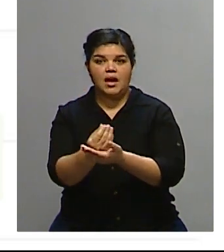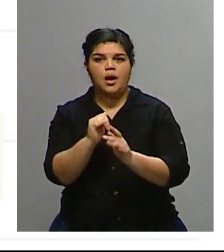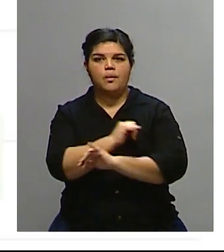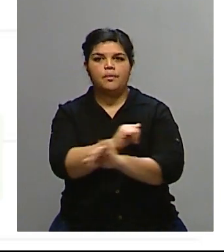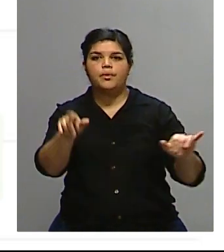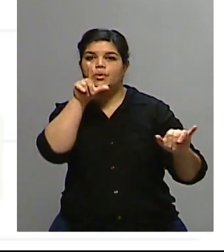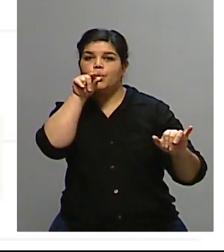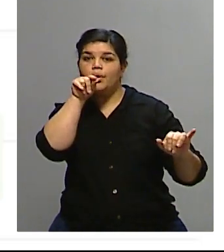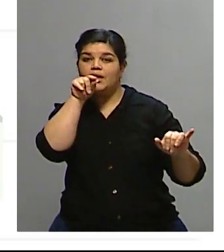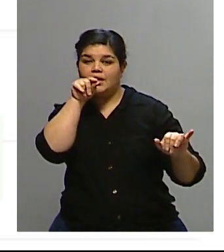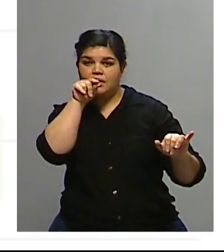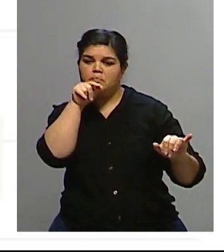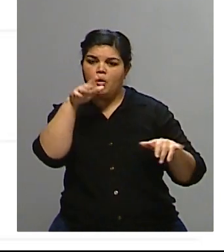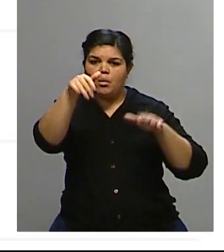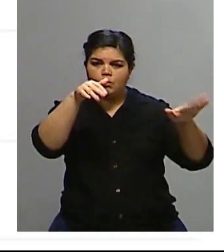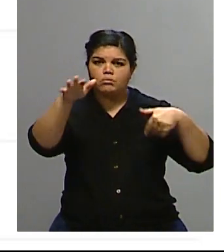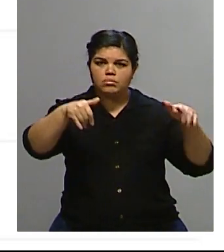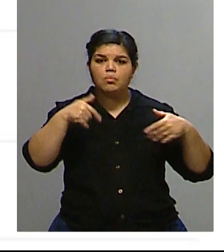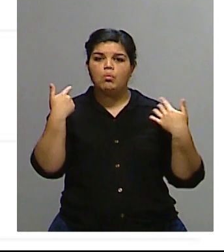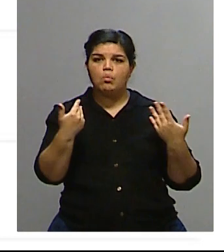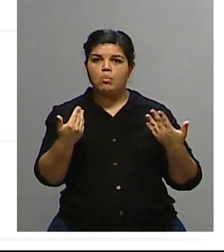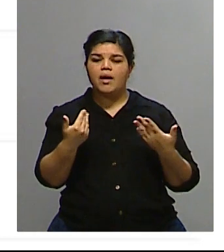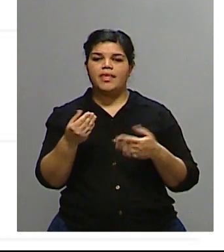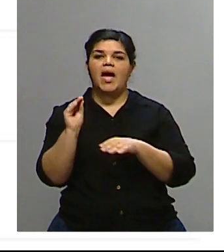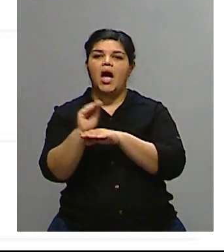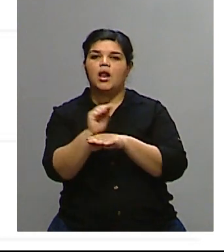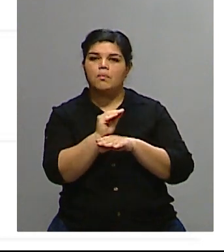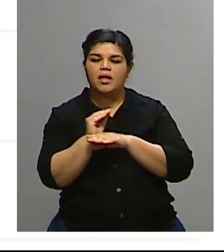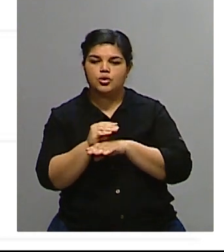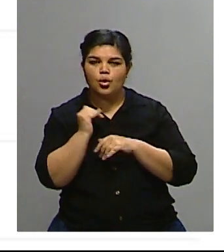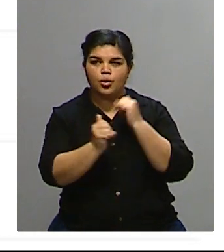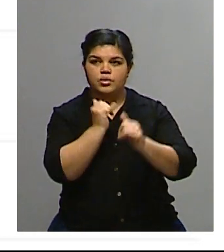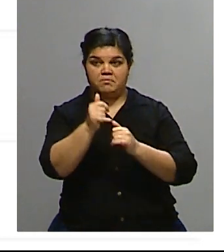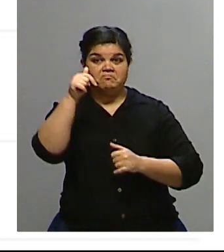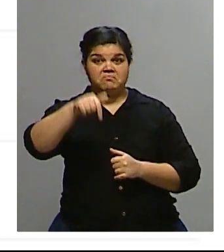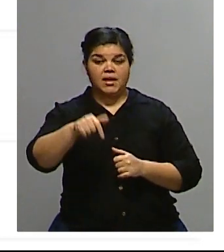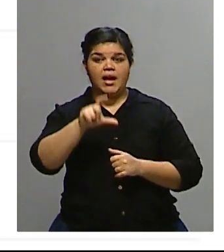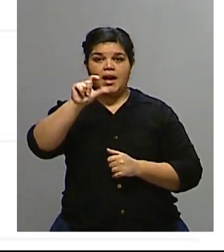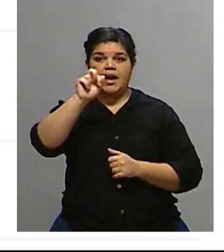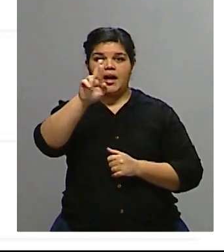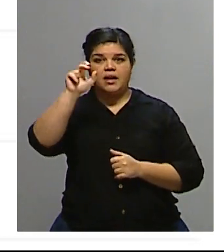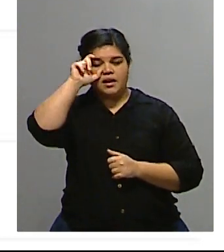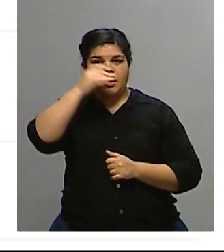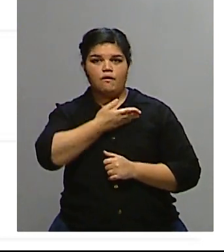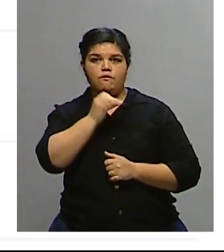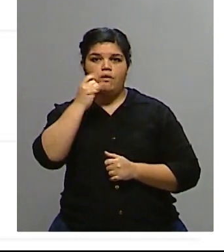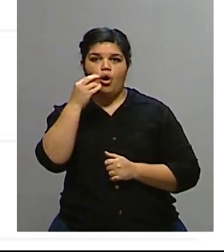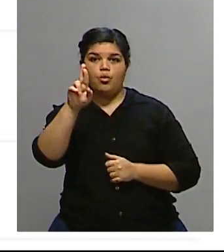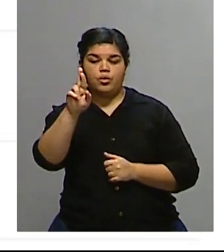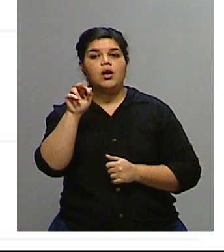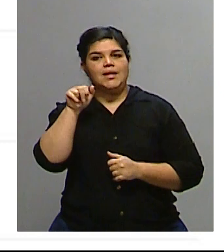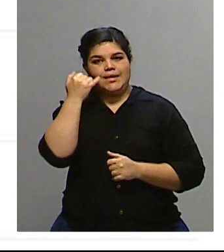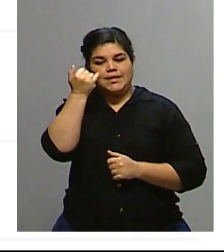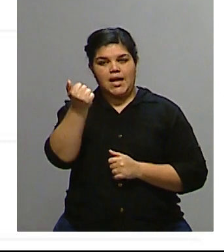a ese supermercado para ver la canasta que ellos ofrecen. Decía lo siguiente, en Carrefour tenemos ya 30 productos de la cesta básica